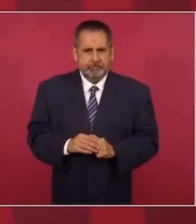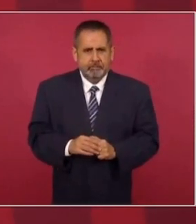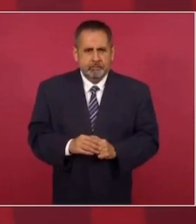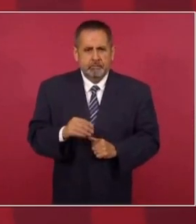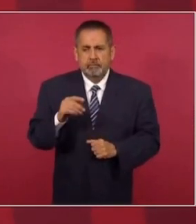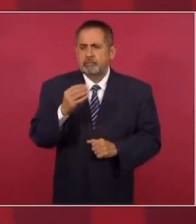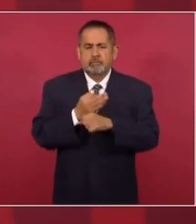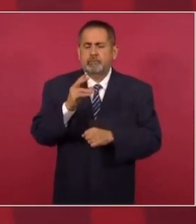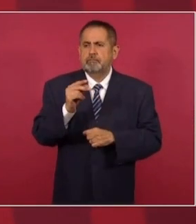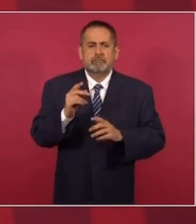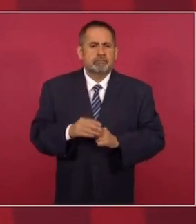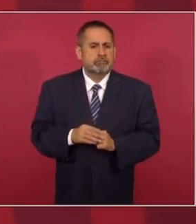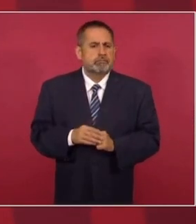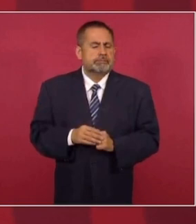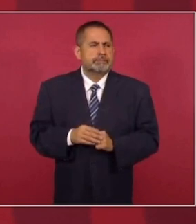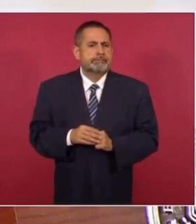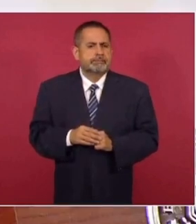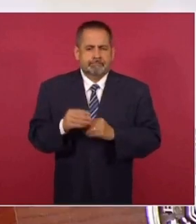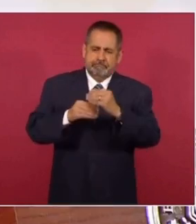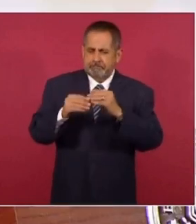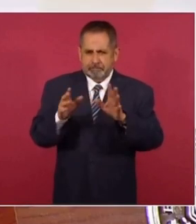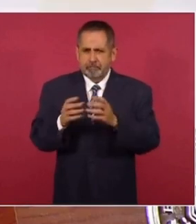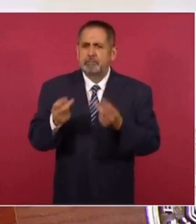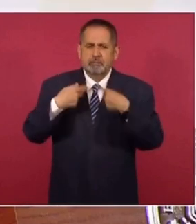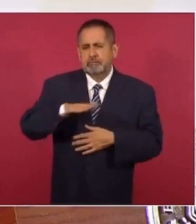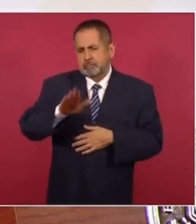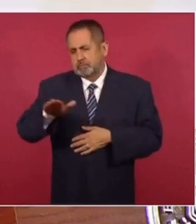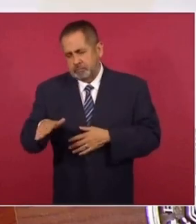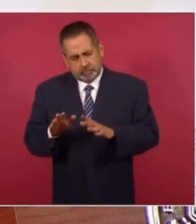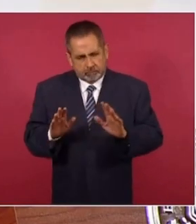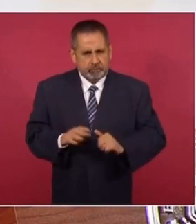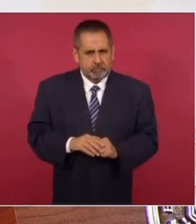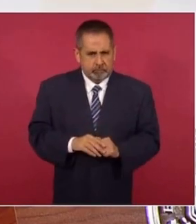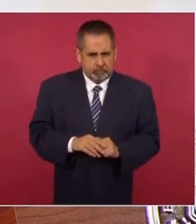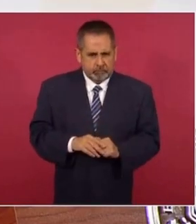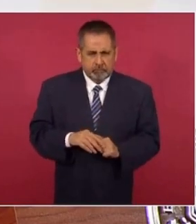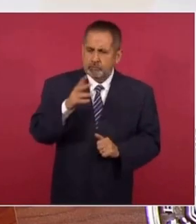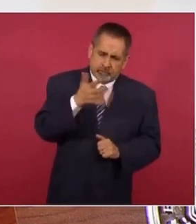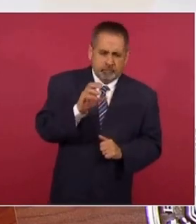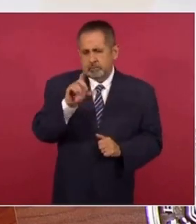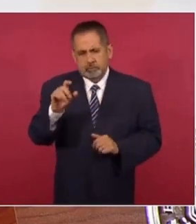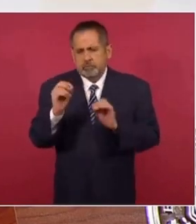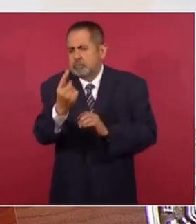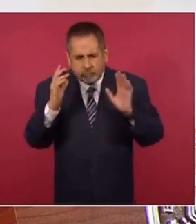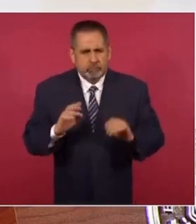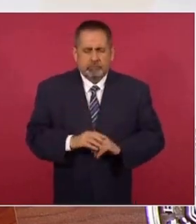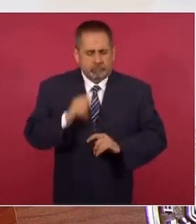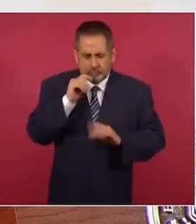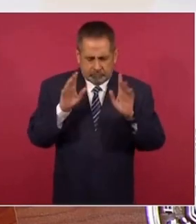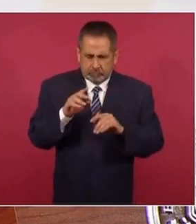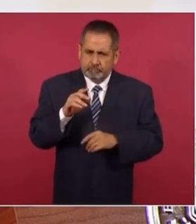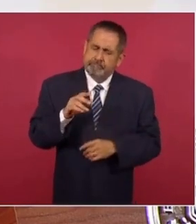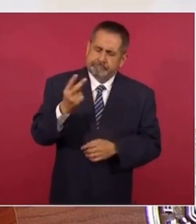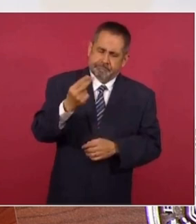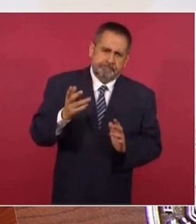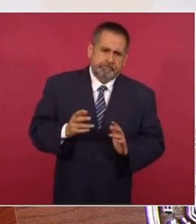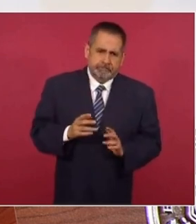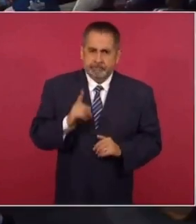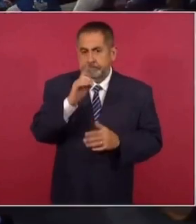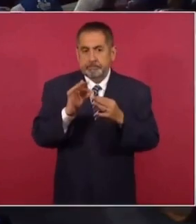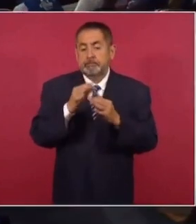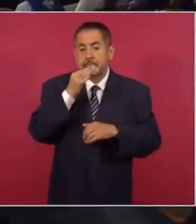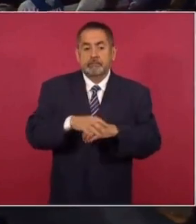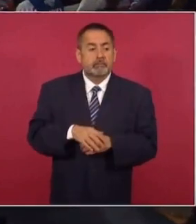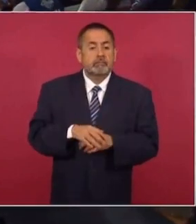No vamos aquí a debatir sobre el número, sean 10 o 20, uno. No, eso no. Nada más